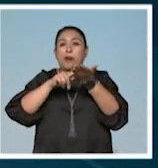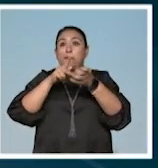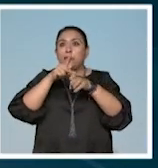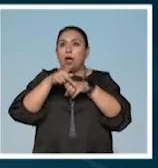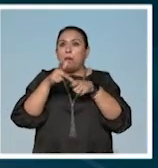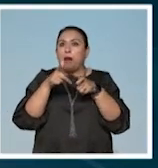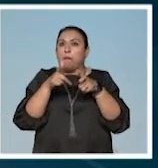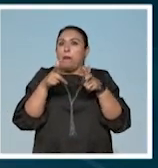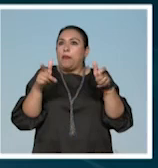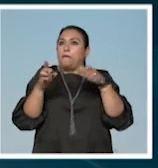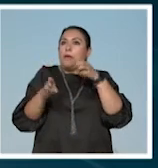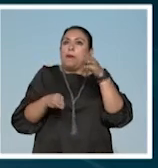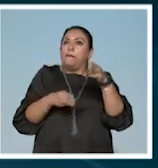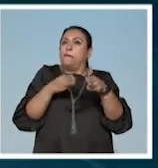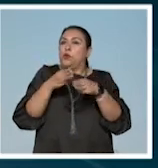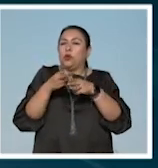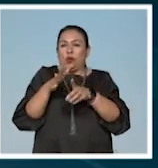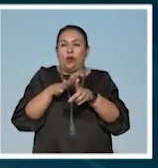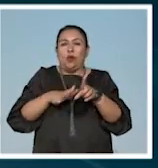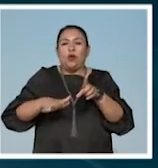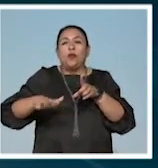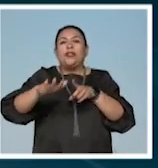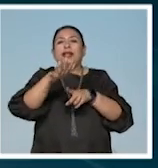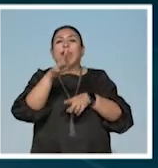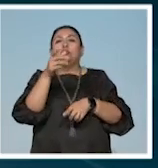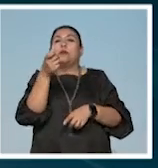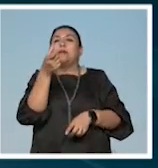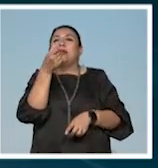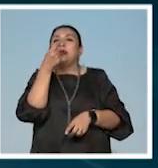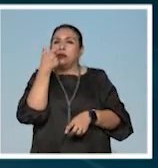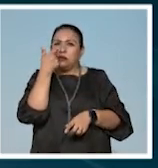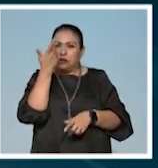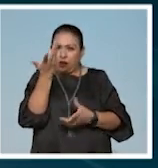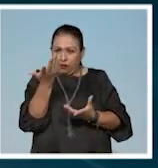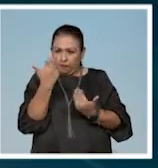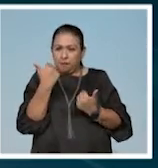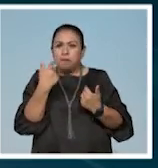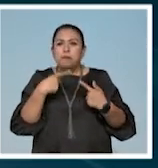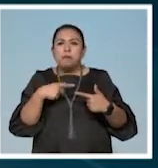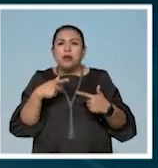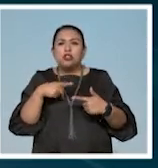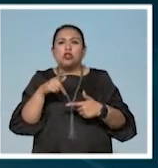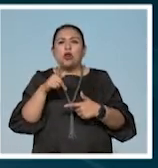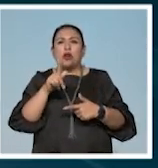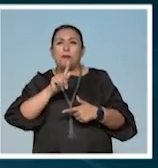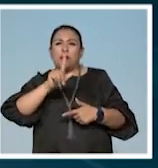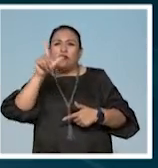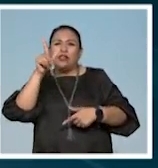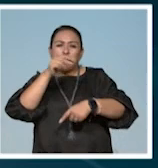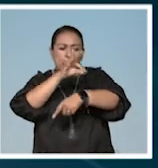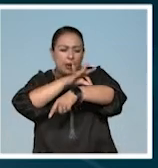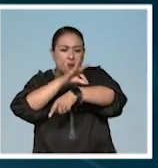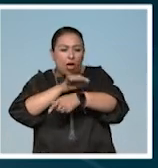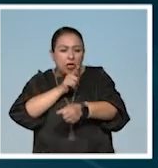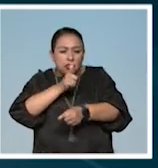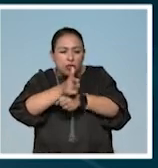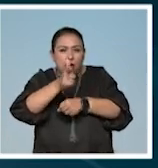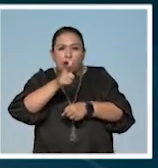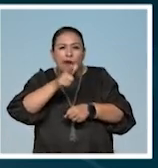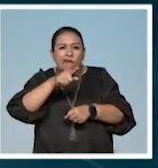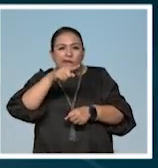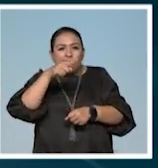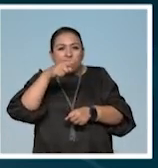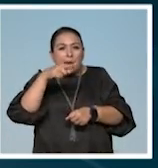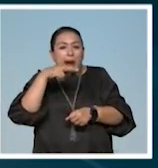en aumento a nivel mundial. En este contexto, la medicina busca involucrar a tatuadores profesionales para detectar de forma oportuna